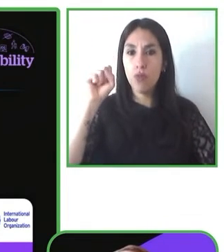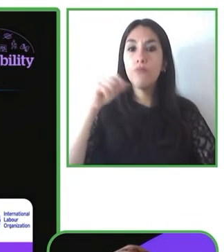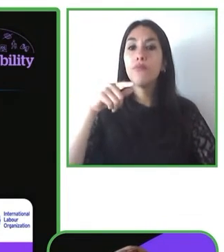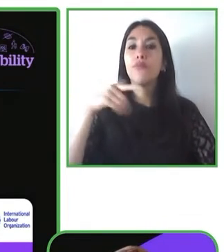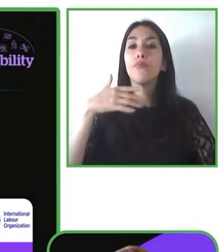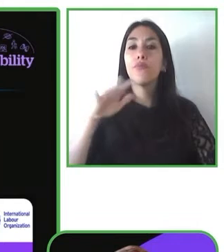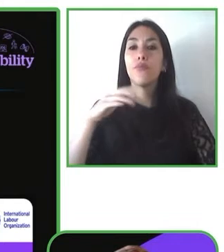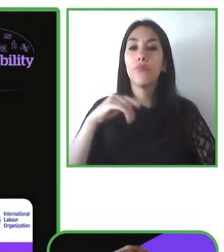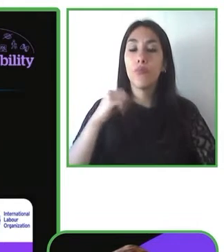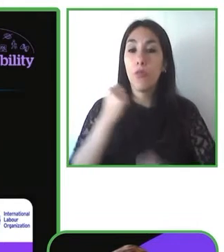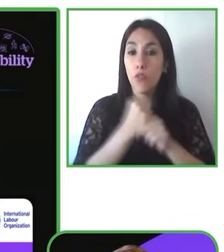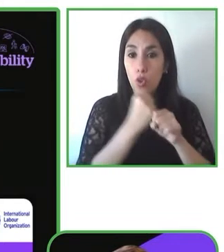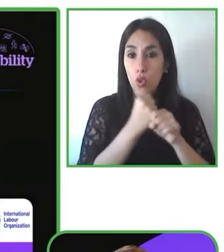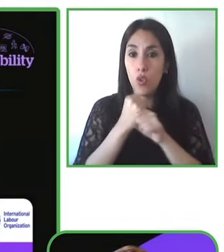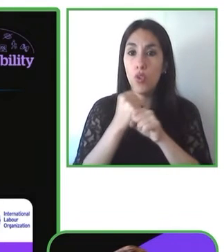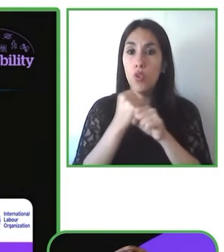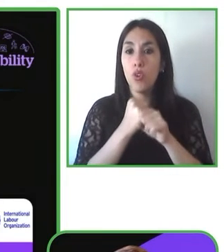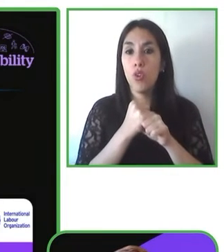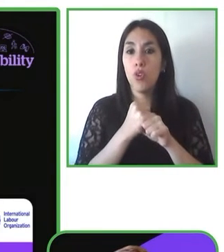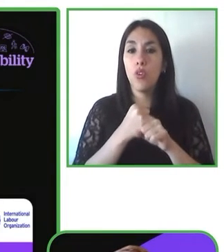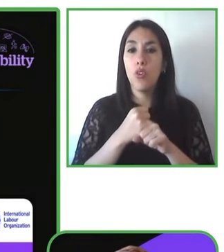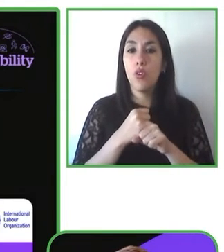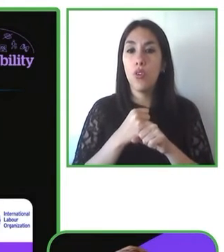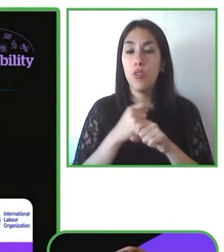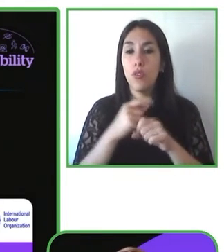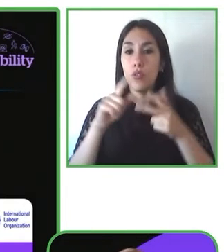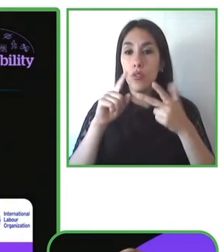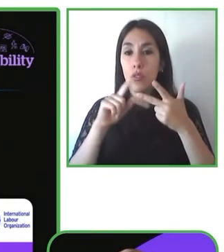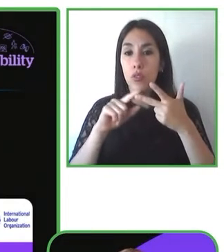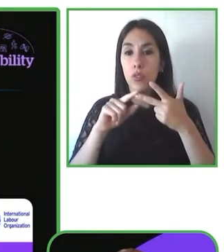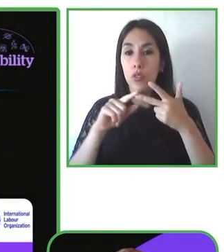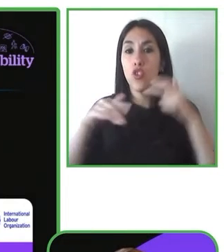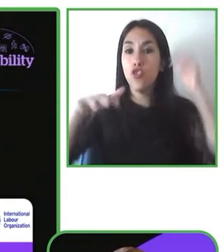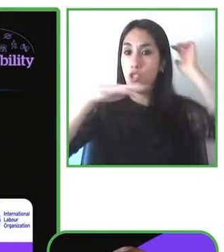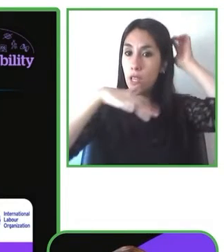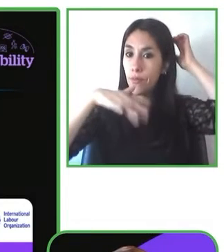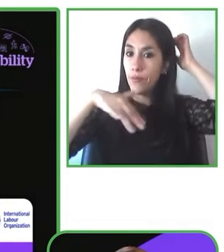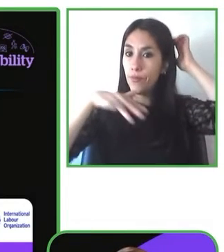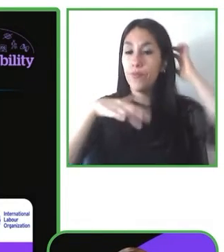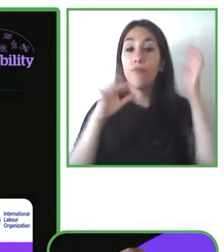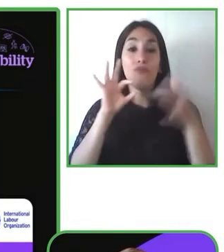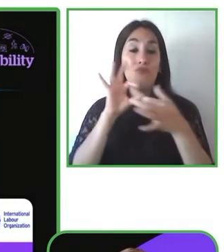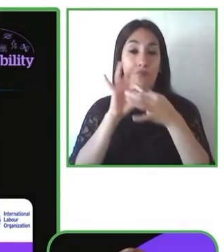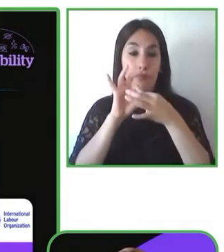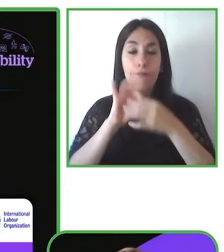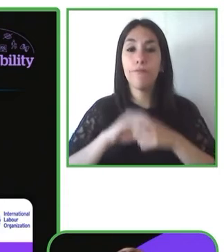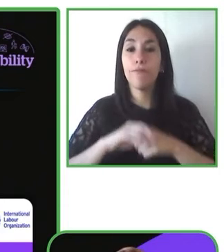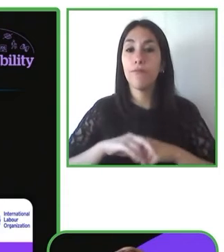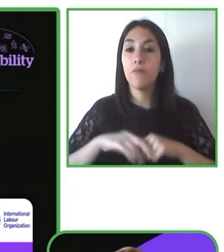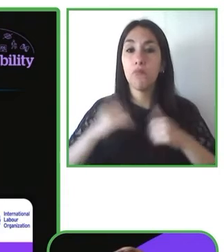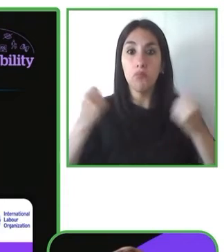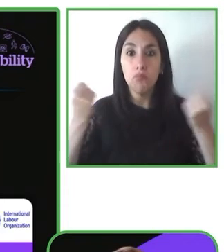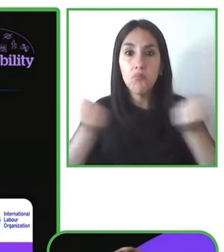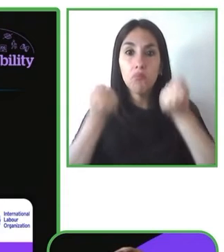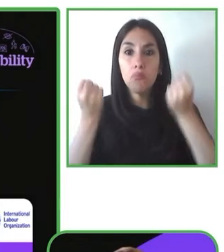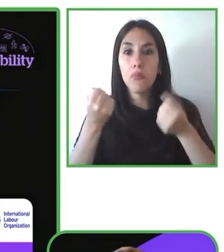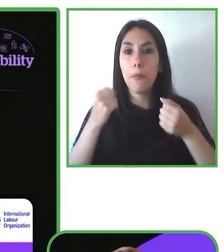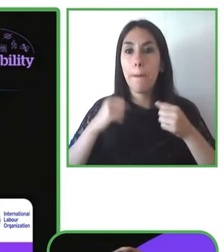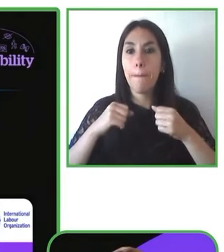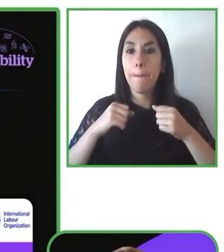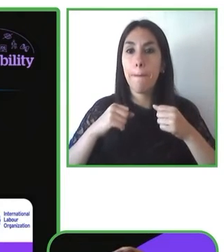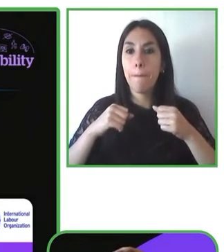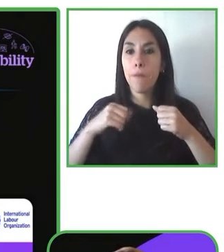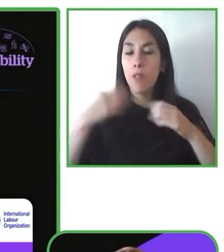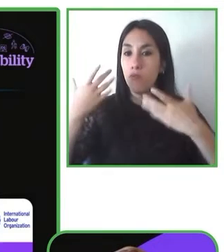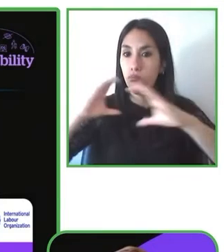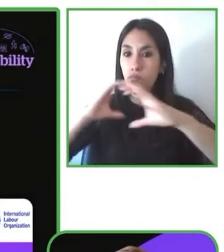impulsa el cambio. Colaboramos con el Departamento de Comunicaciones y también con